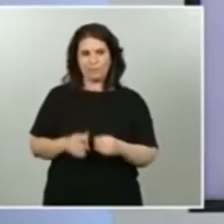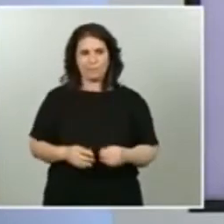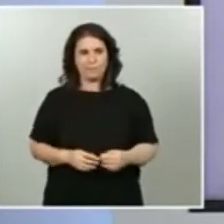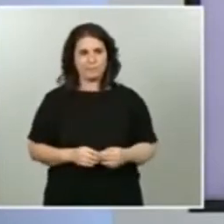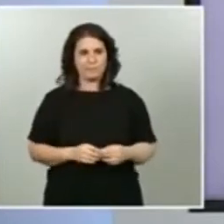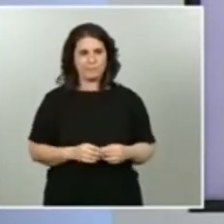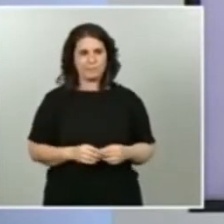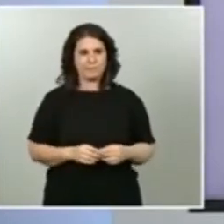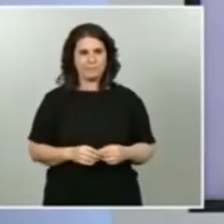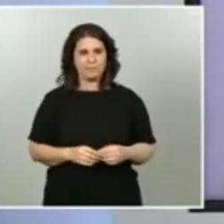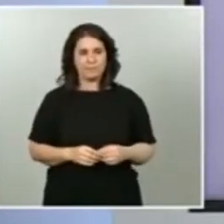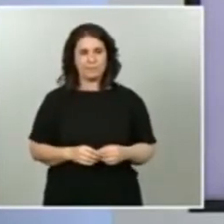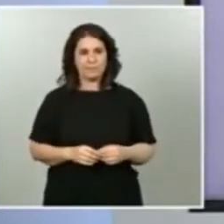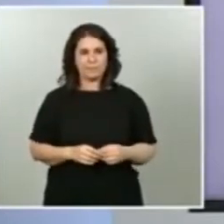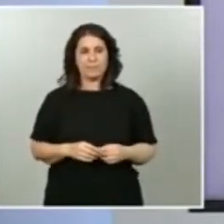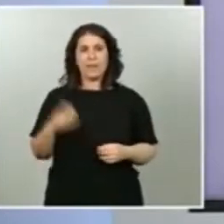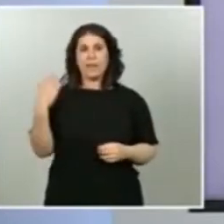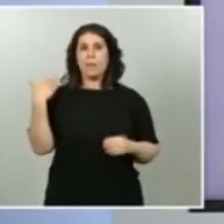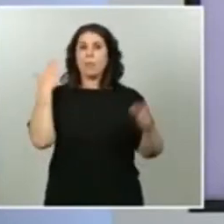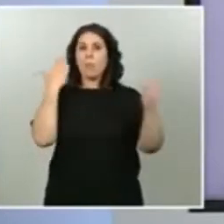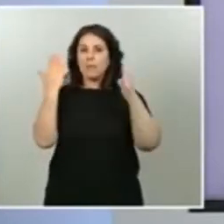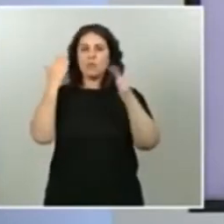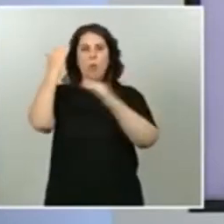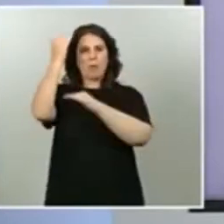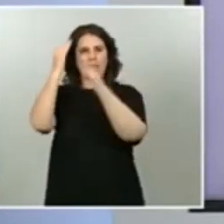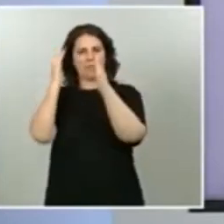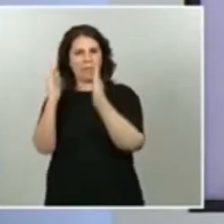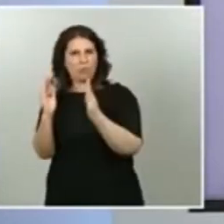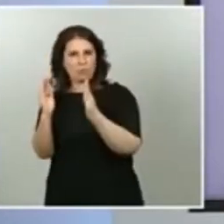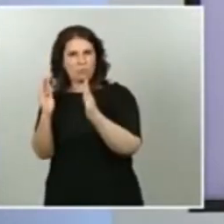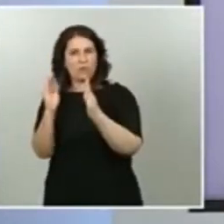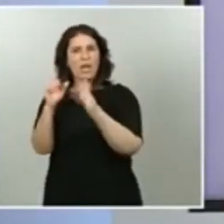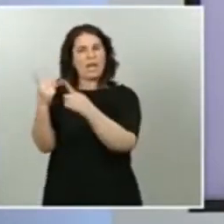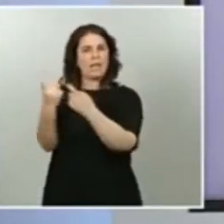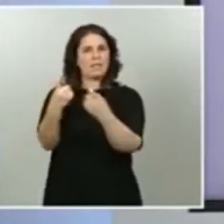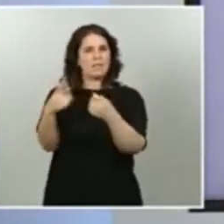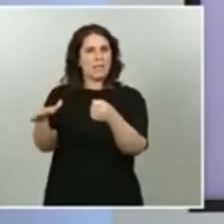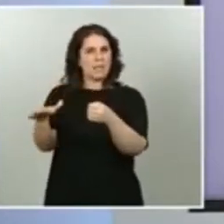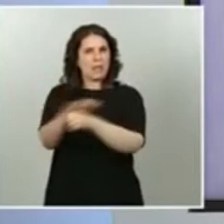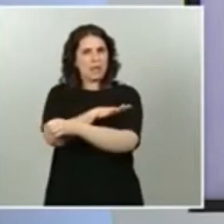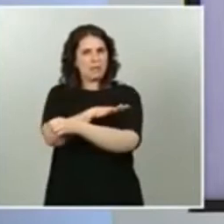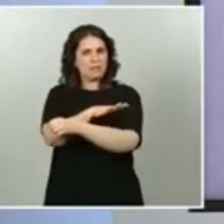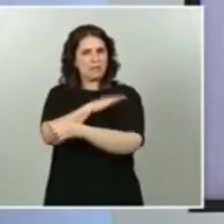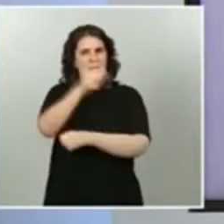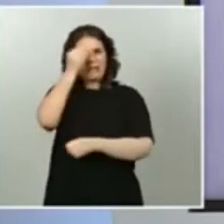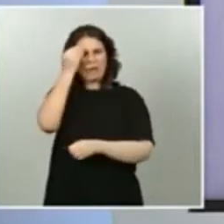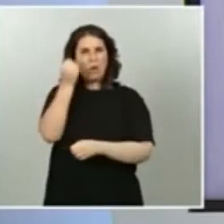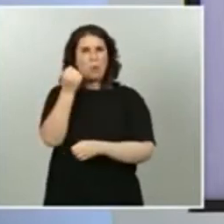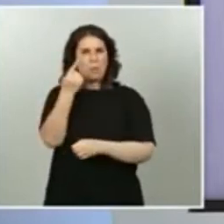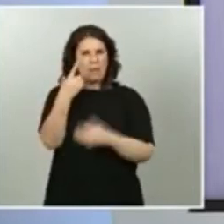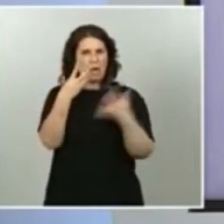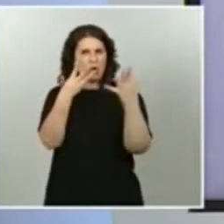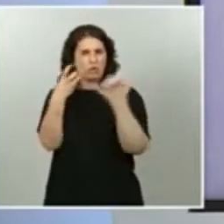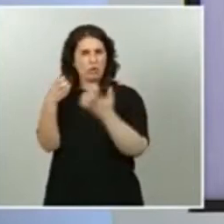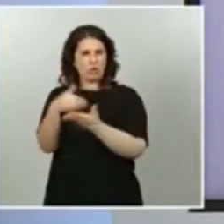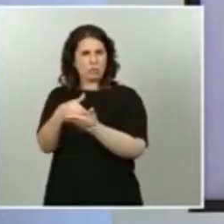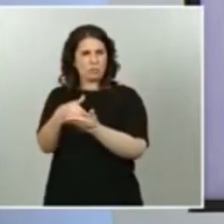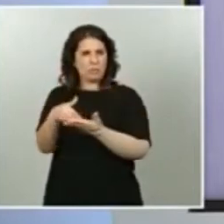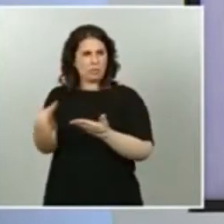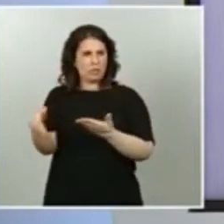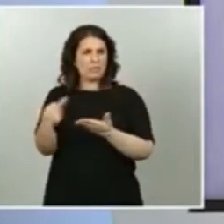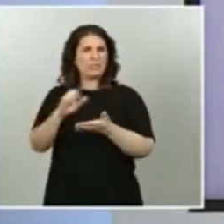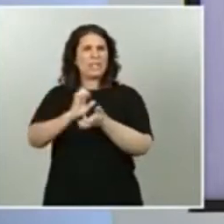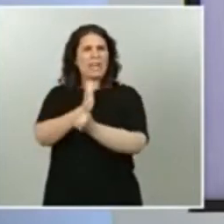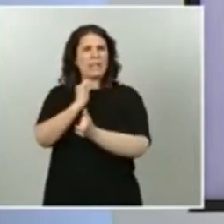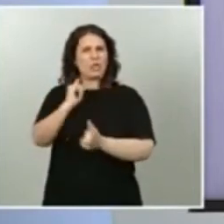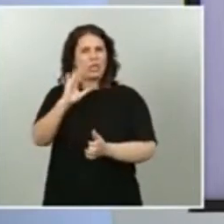En ese momento se atendieron esas necesidades, como creo recordar que 1.800 millones, con decréditos ICO, por